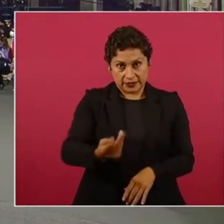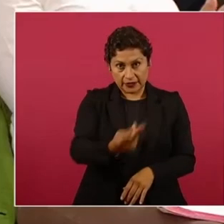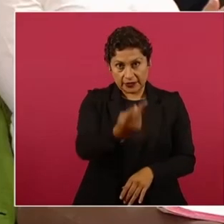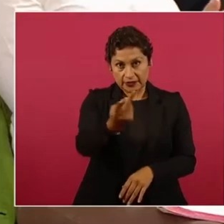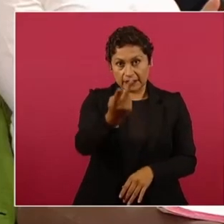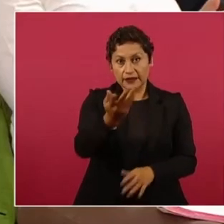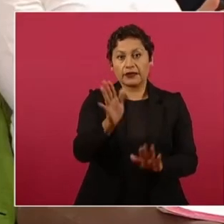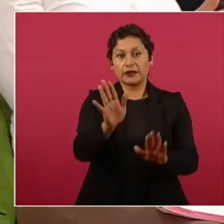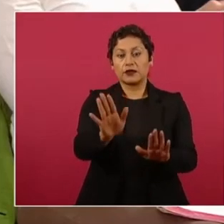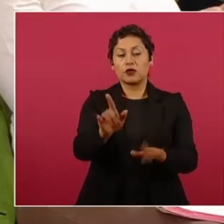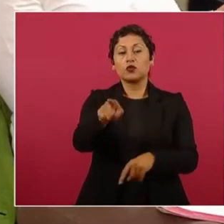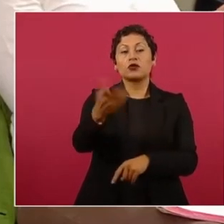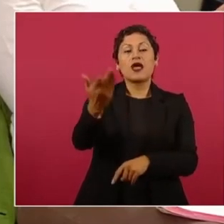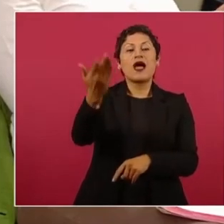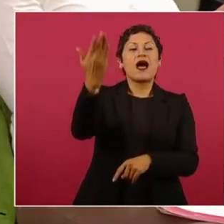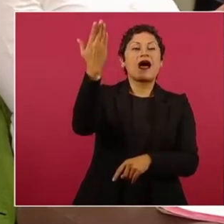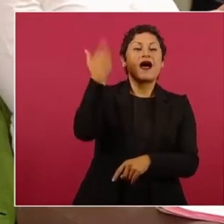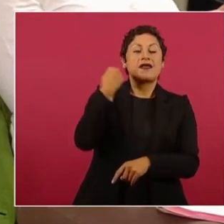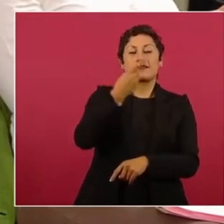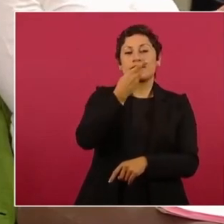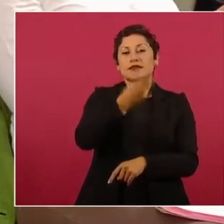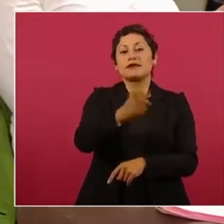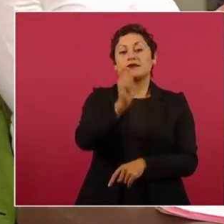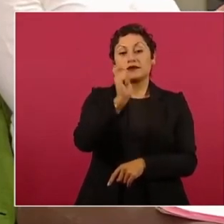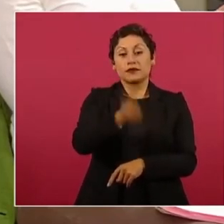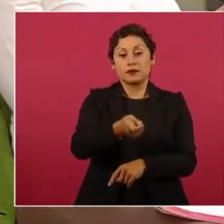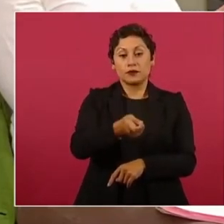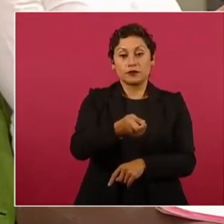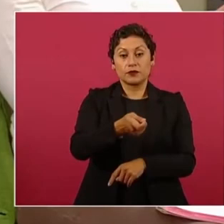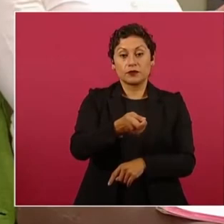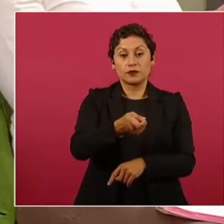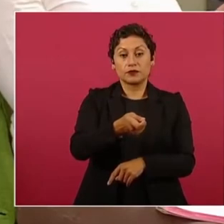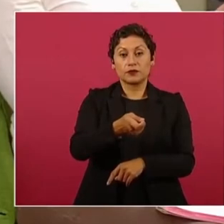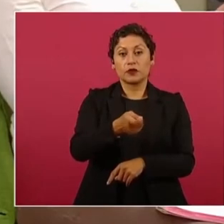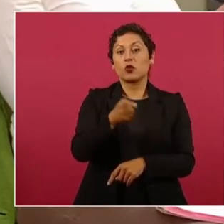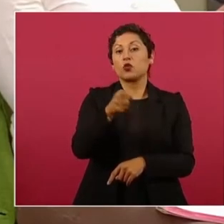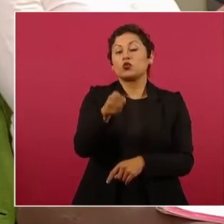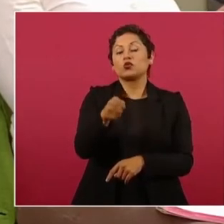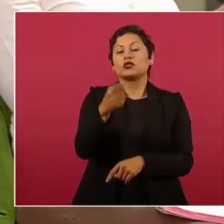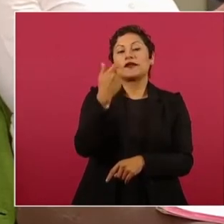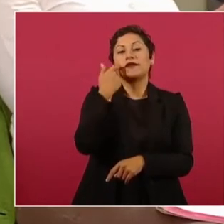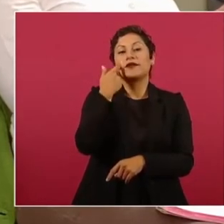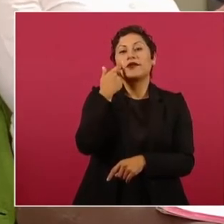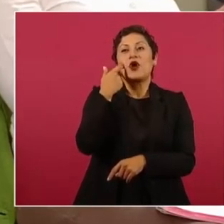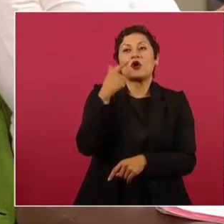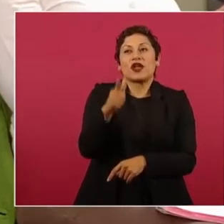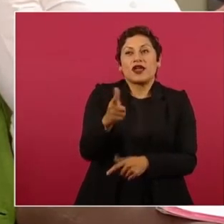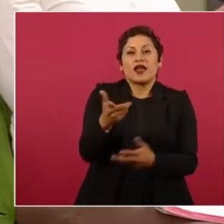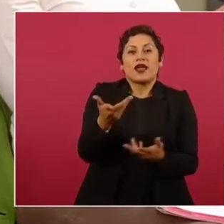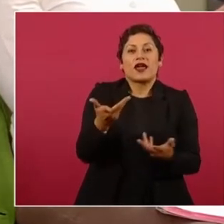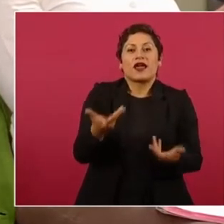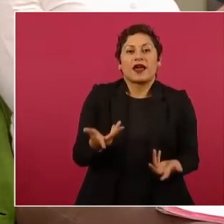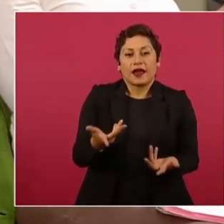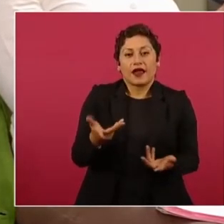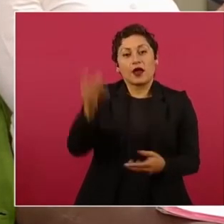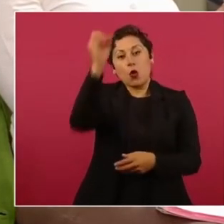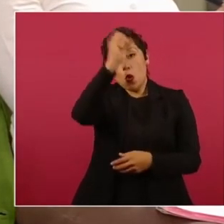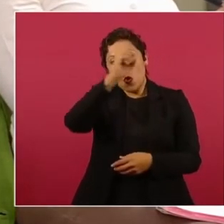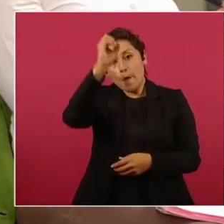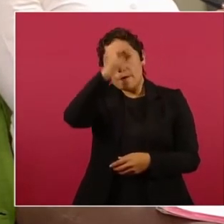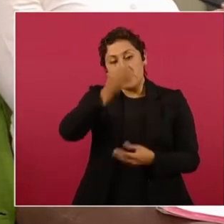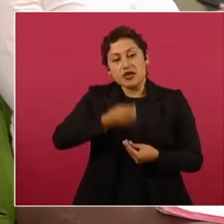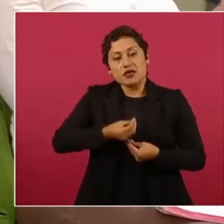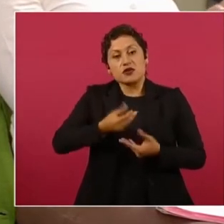Usted ha comentado en varias ocasiones que no quiere emitir como algunos puntos de vista sobre